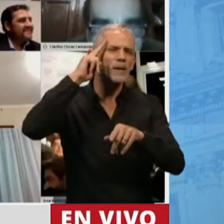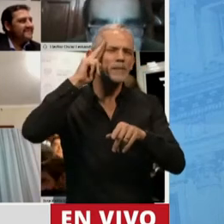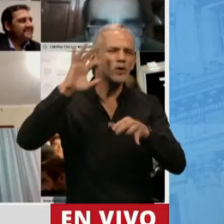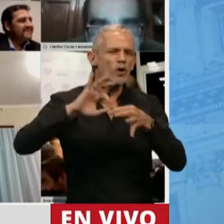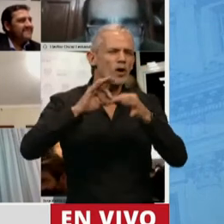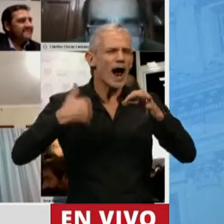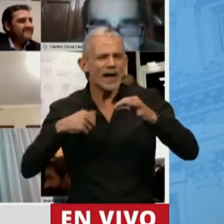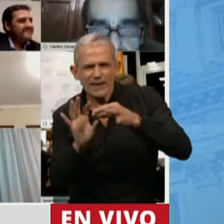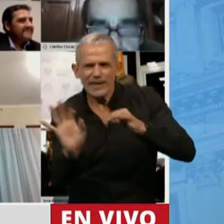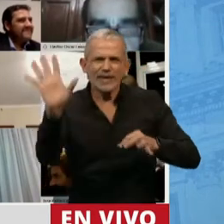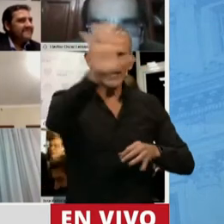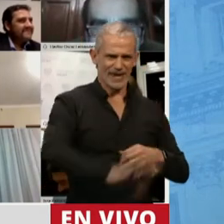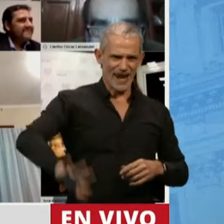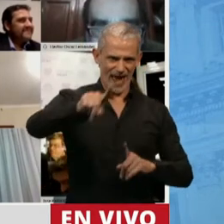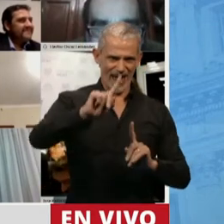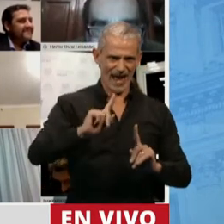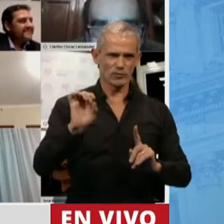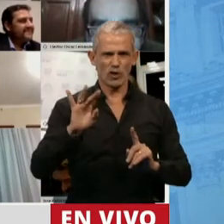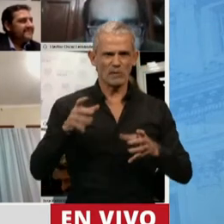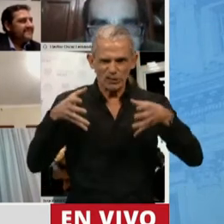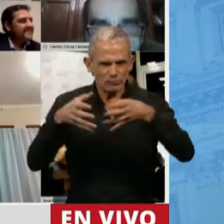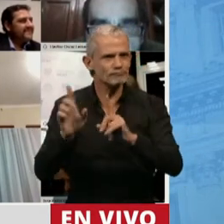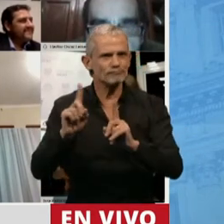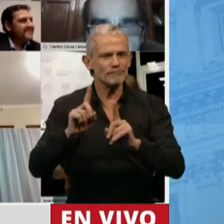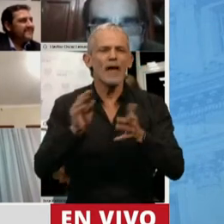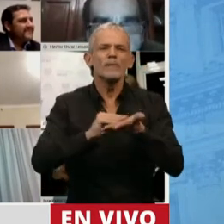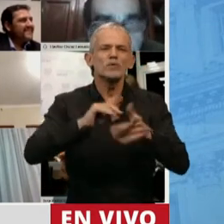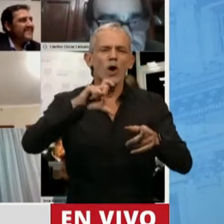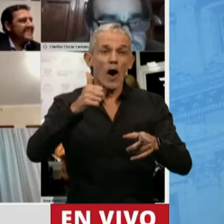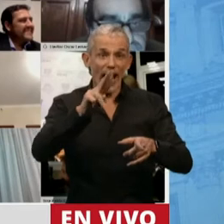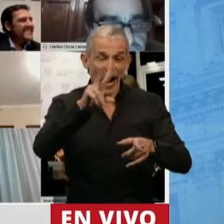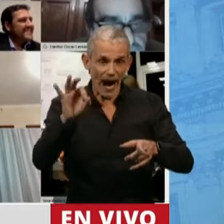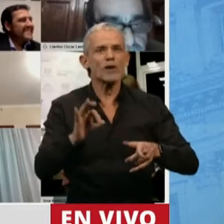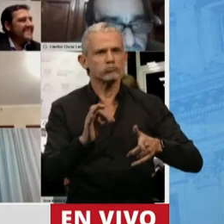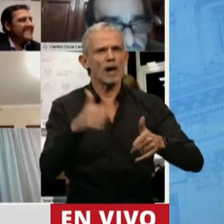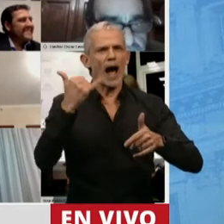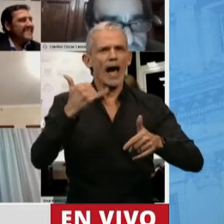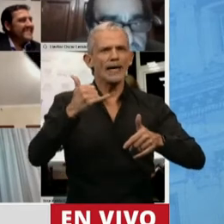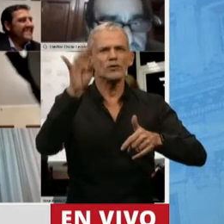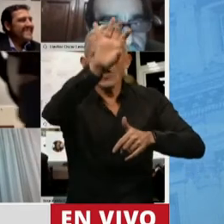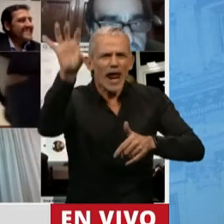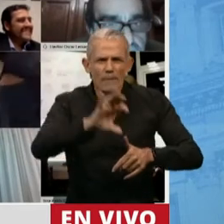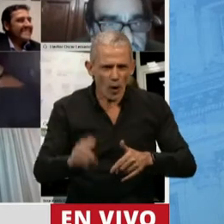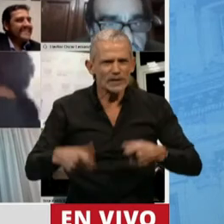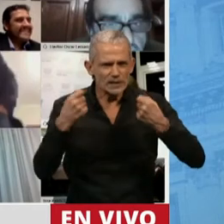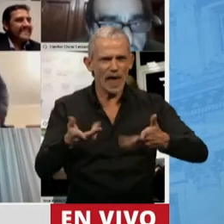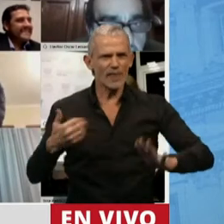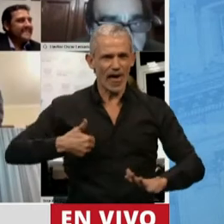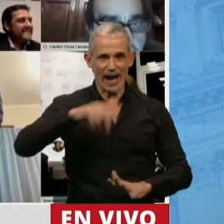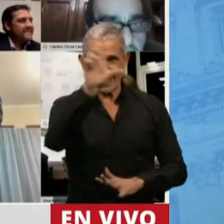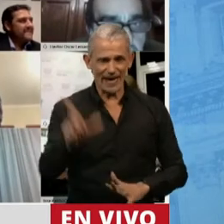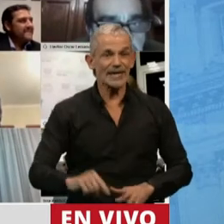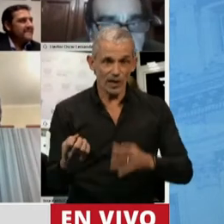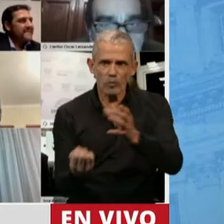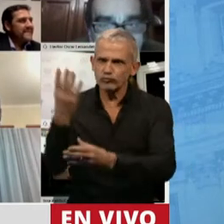posibilidad que planteó también el diputado Carro, que obviamente hay beneficios adicionales cuando se crean